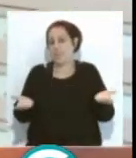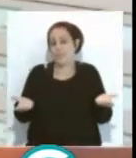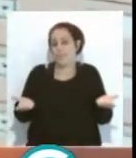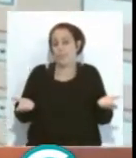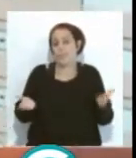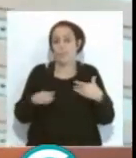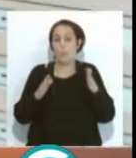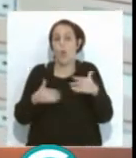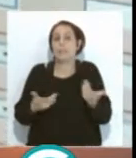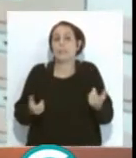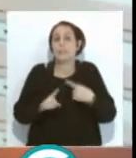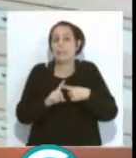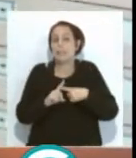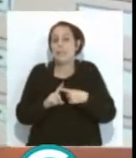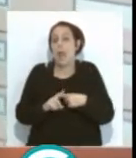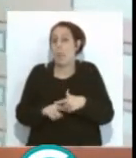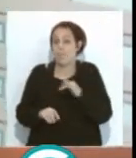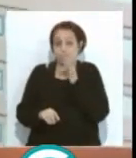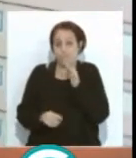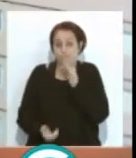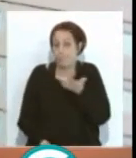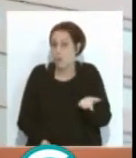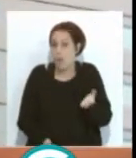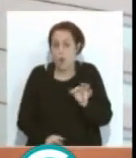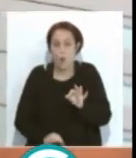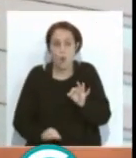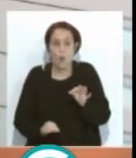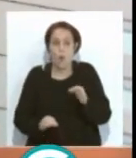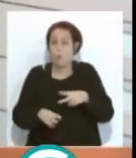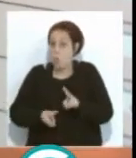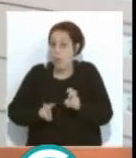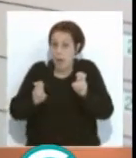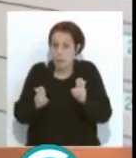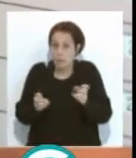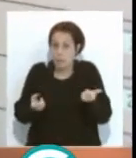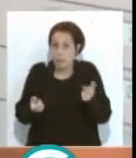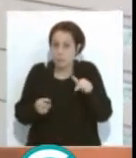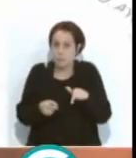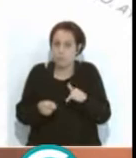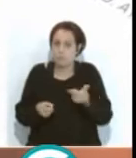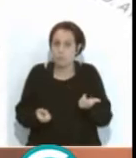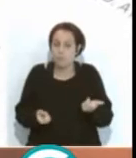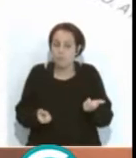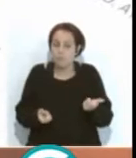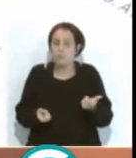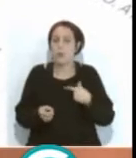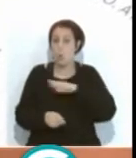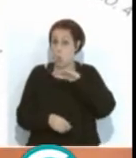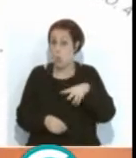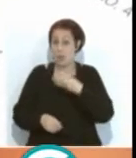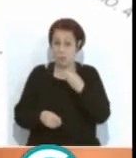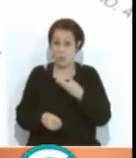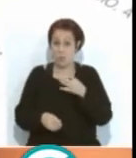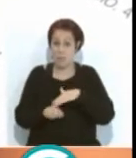nivel todavía o que no han alcanzado, o que, bueno, porque son nuevas, ¿no? En cualquier… en cuarto, en